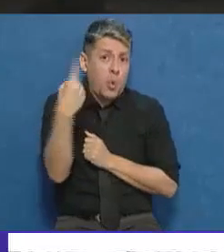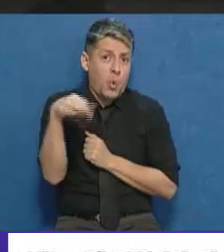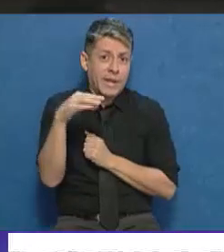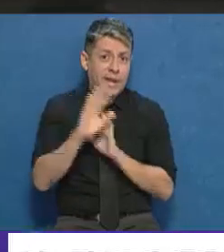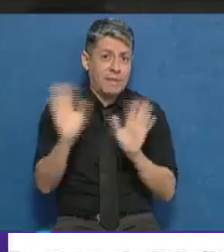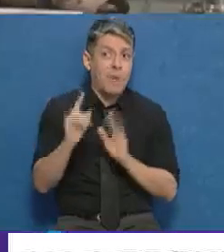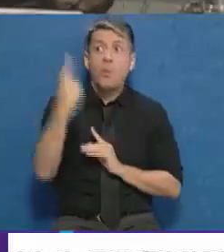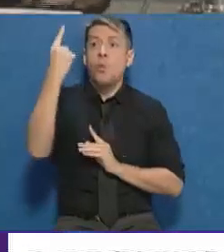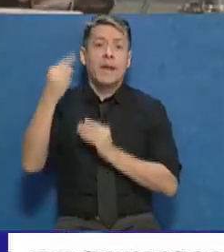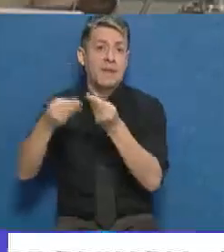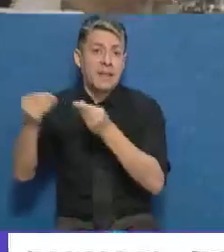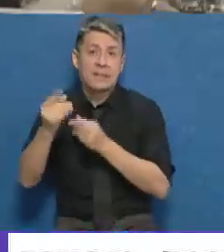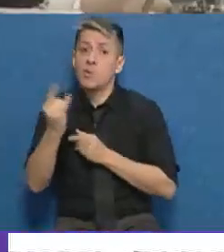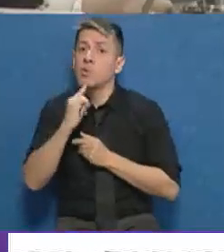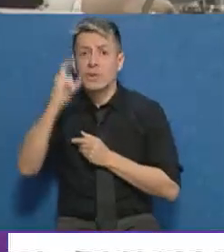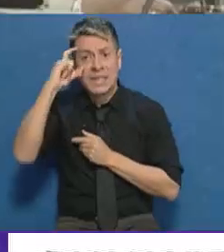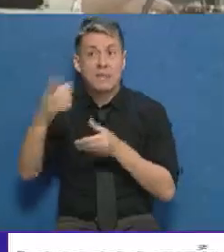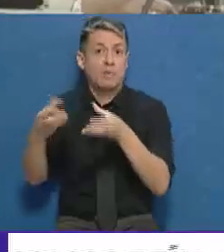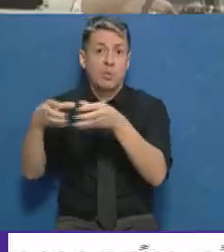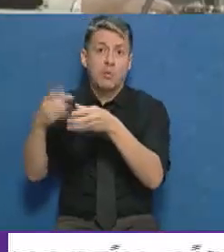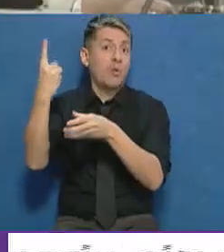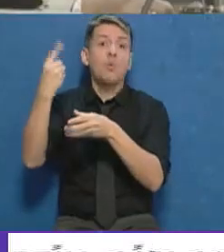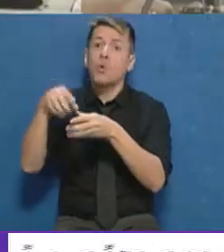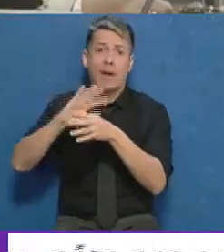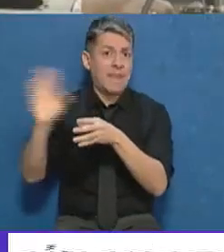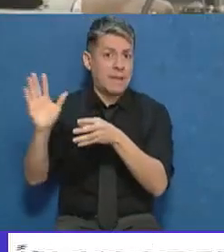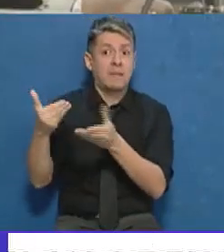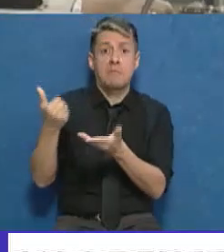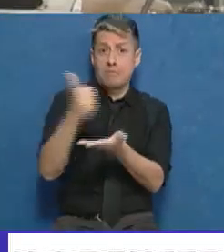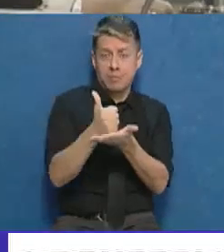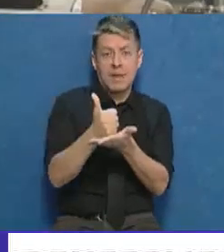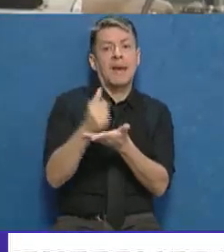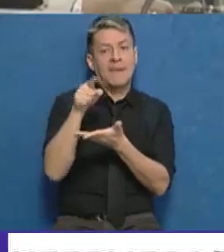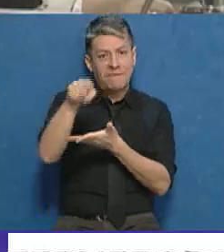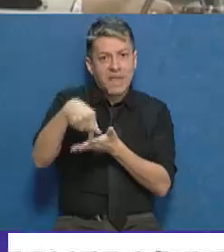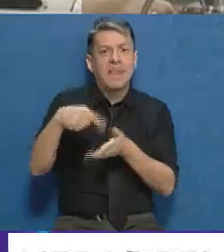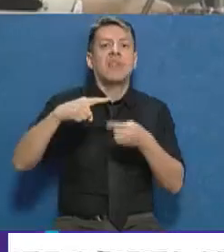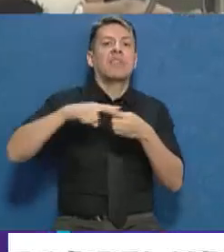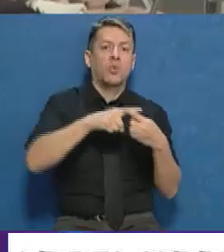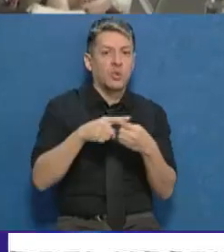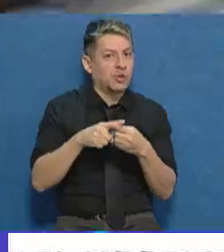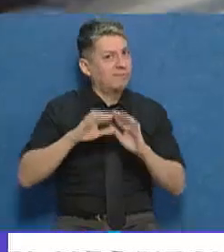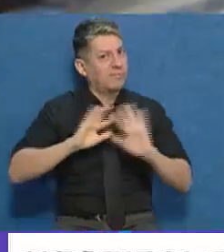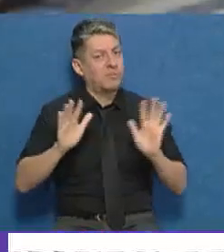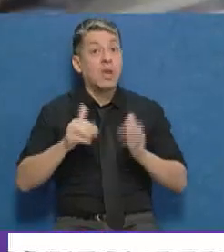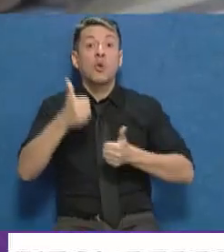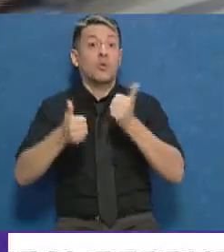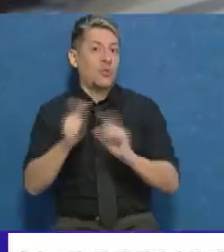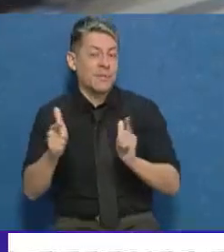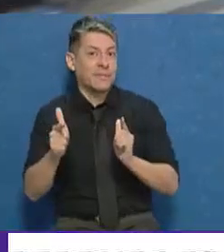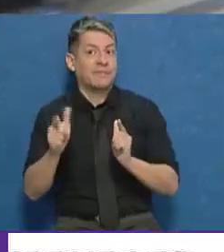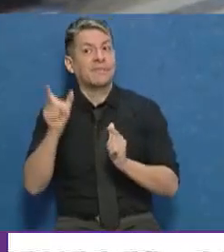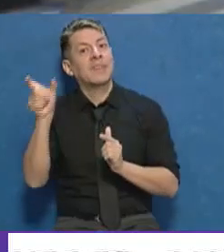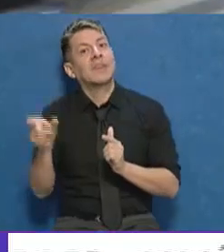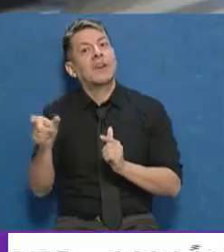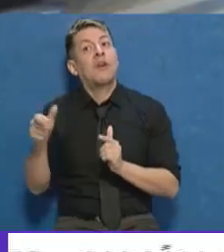empresa, o una UTE, la que se ha presentado, digamos que acá va a ser una discusión directa entre el oferente